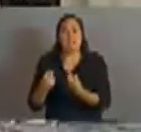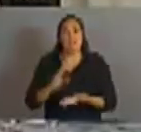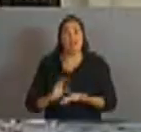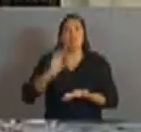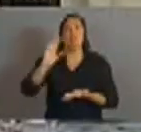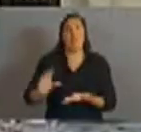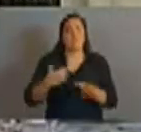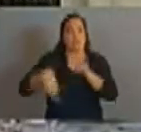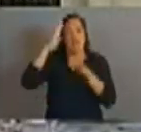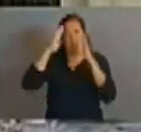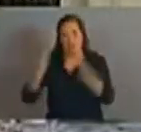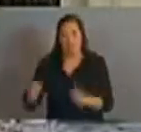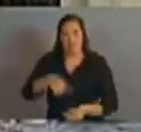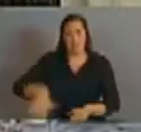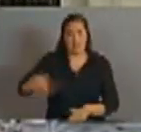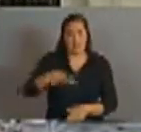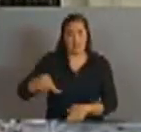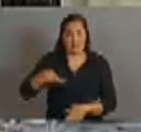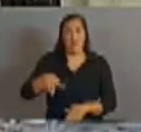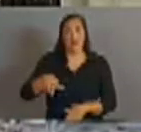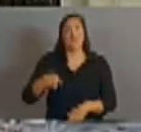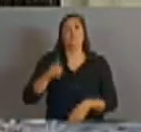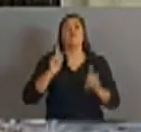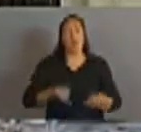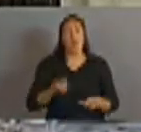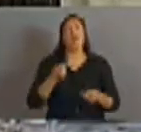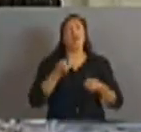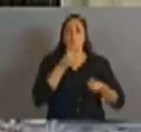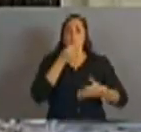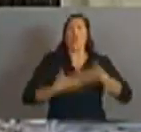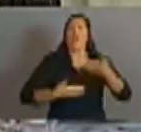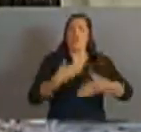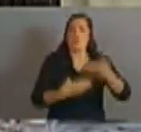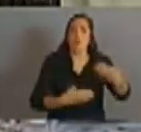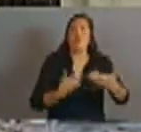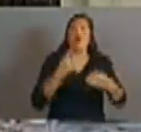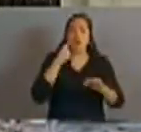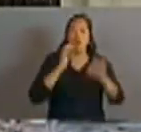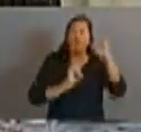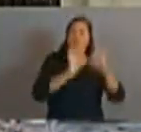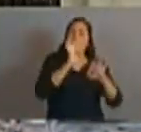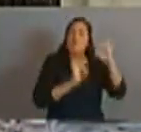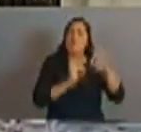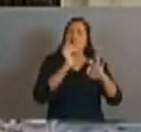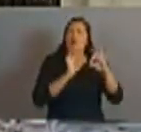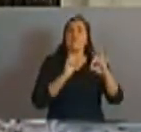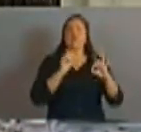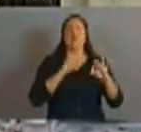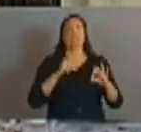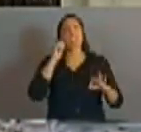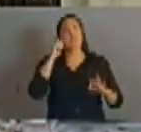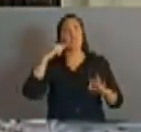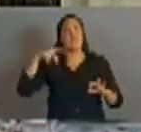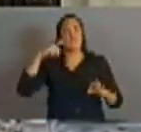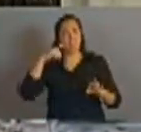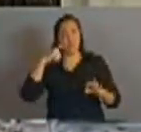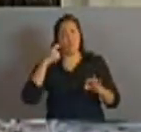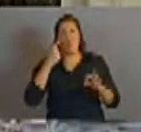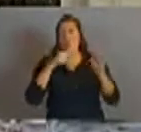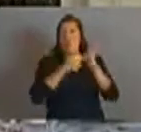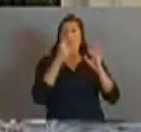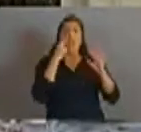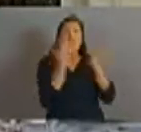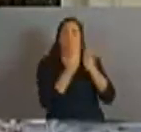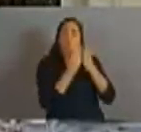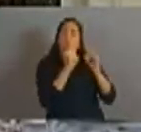pobreza extrema y moderada, así como las mejoras en el índice de Gini. El informe